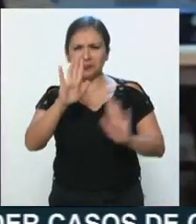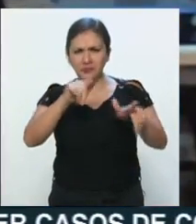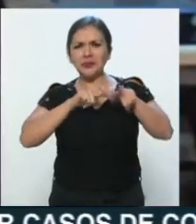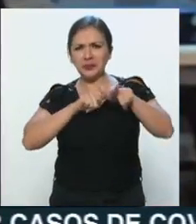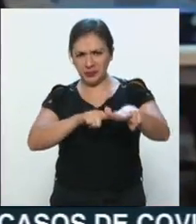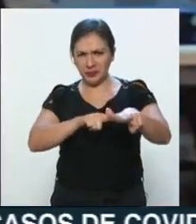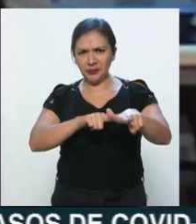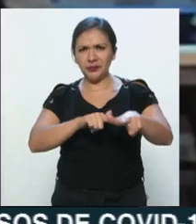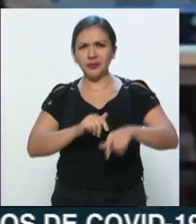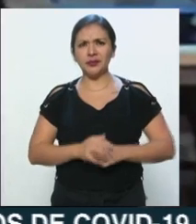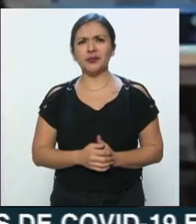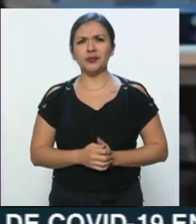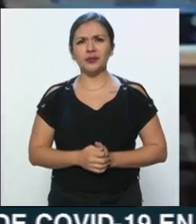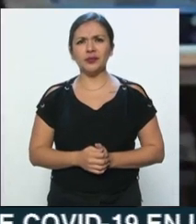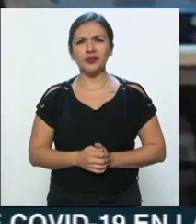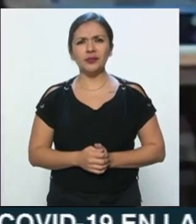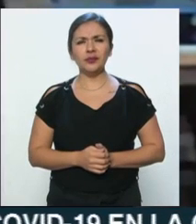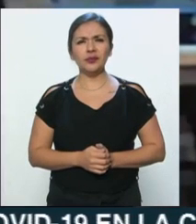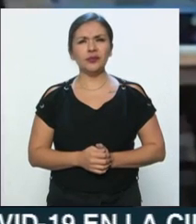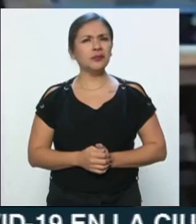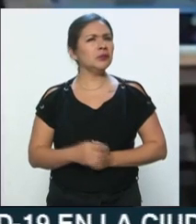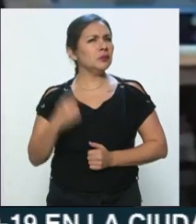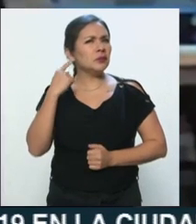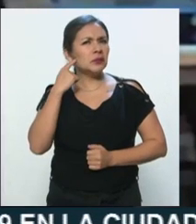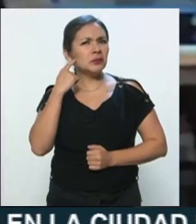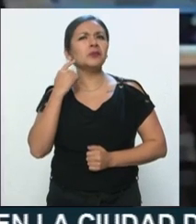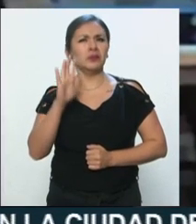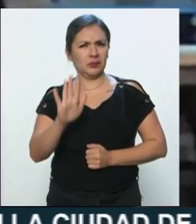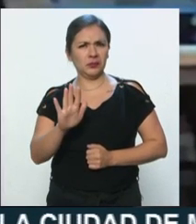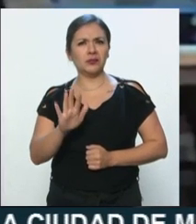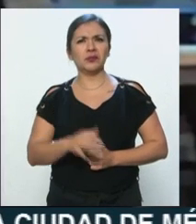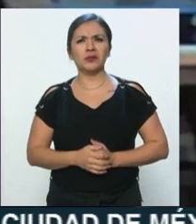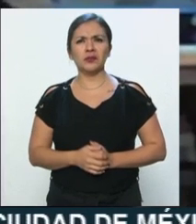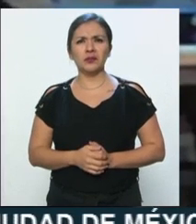Adelante. ¿Juan, me escuchas? Sí. Parece que tenemos problemas. Aquí estoy.